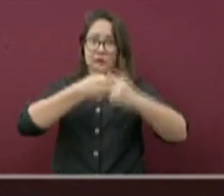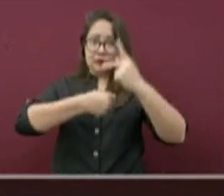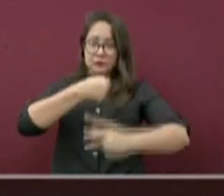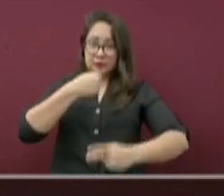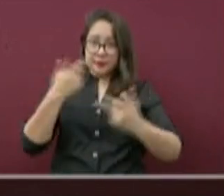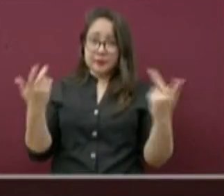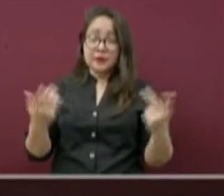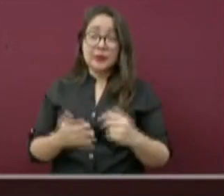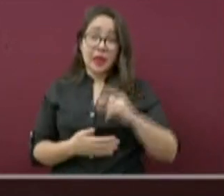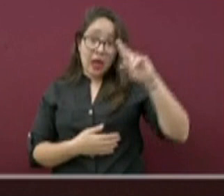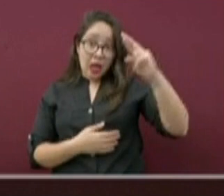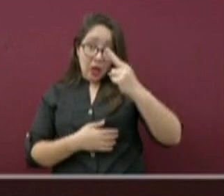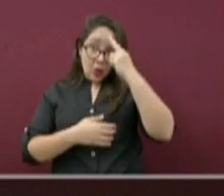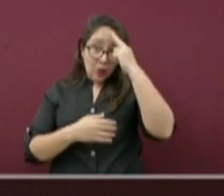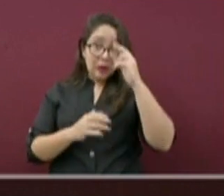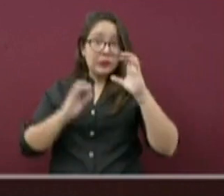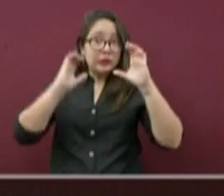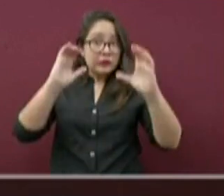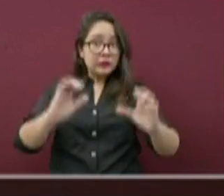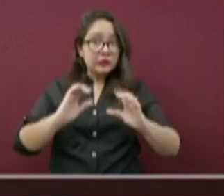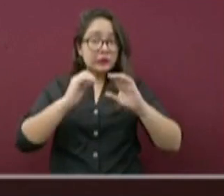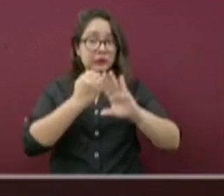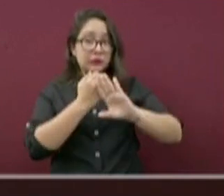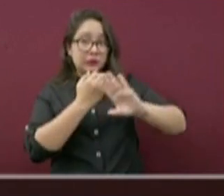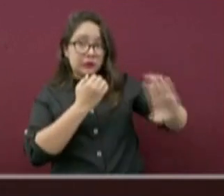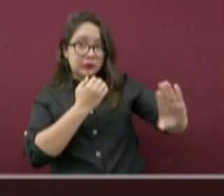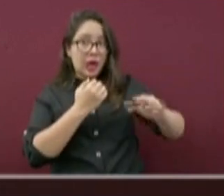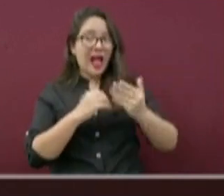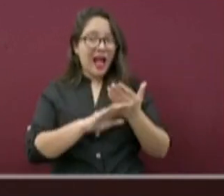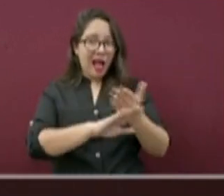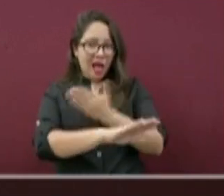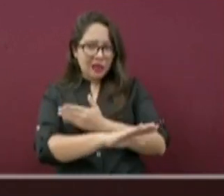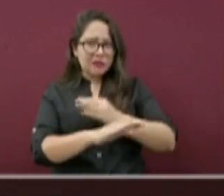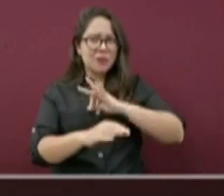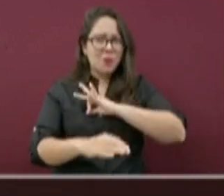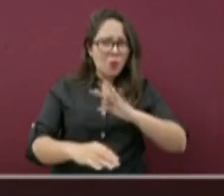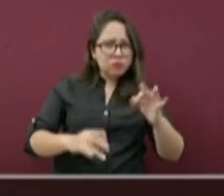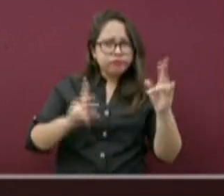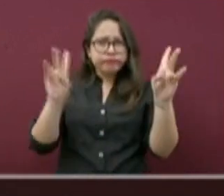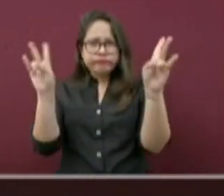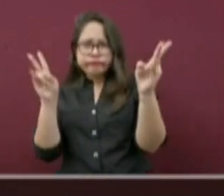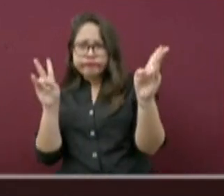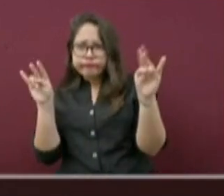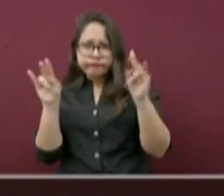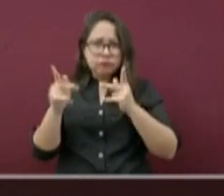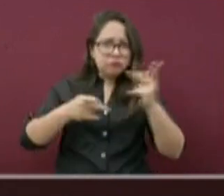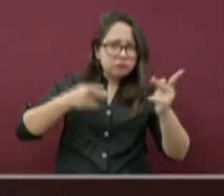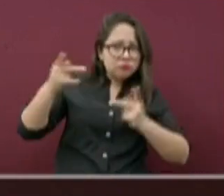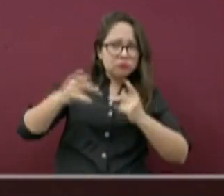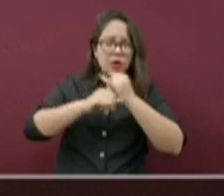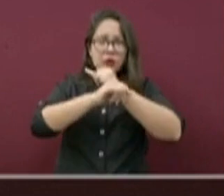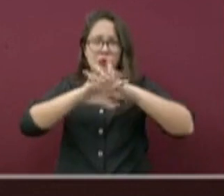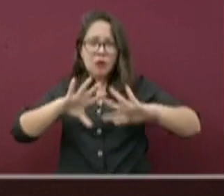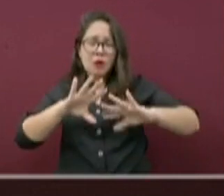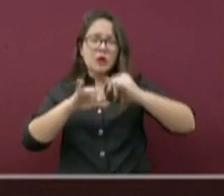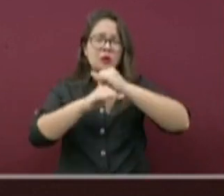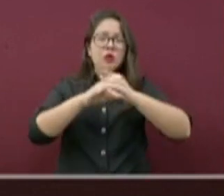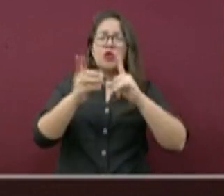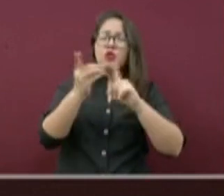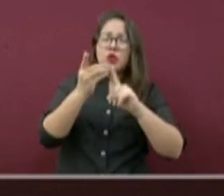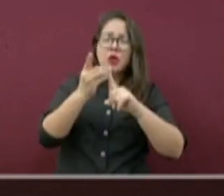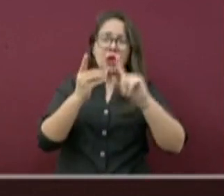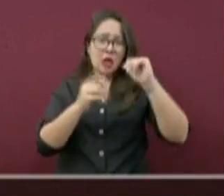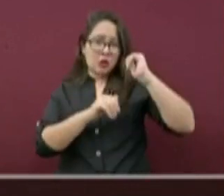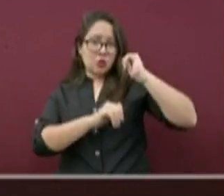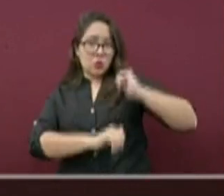preparación y la prevención son herramientas que pueden salvar vidas, por eso también se les pide permanecer bien informado a través de